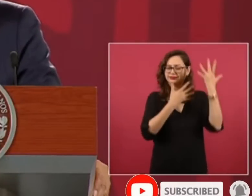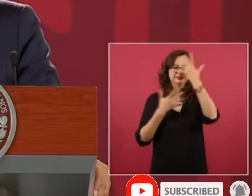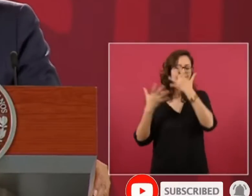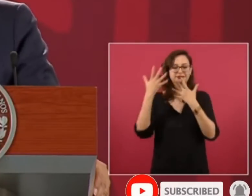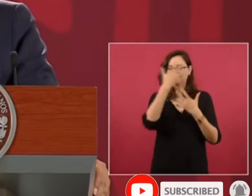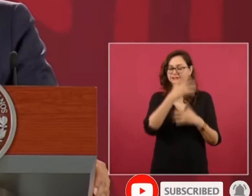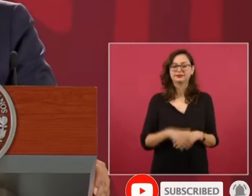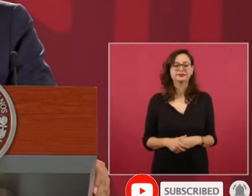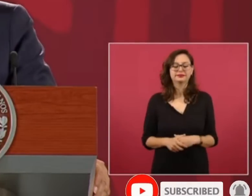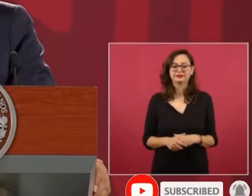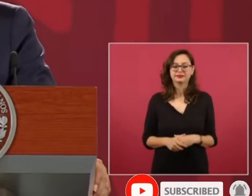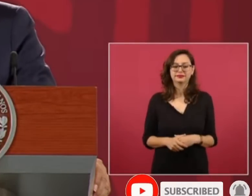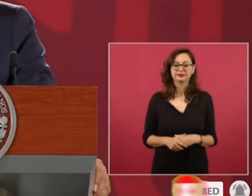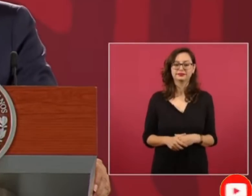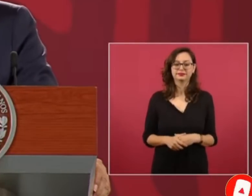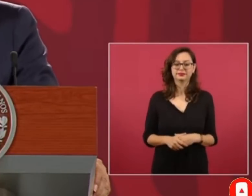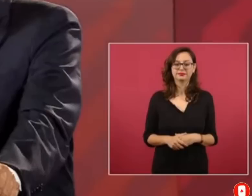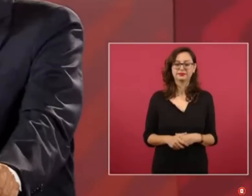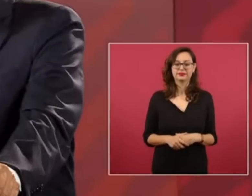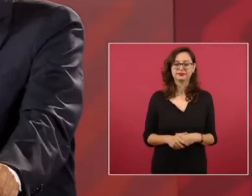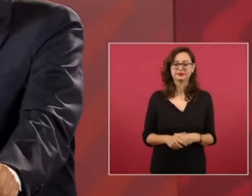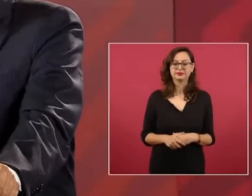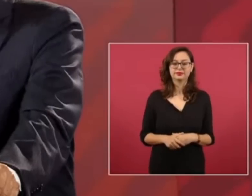Si me piden